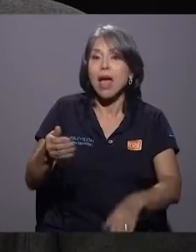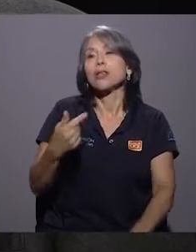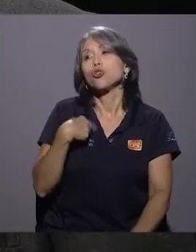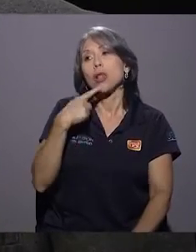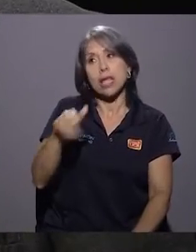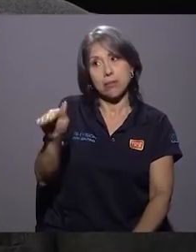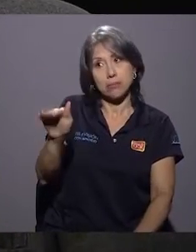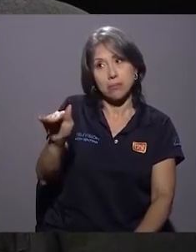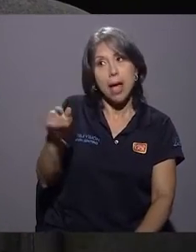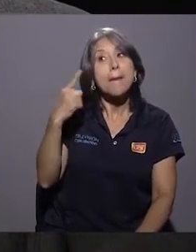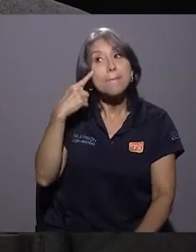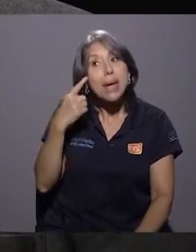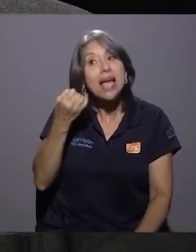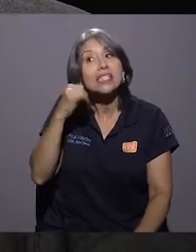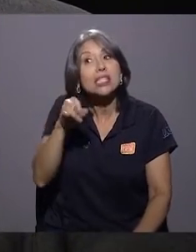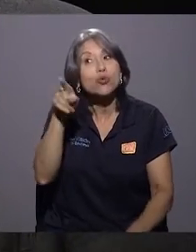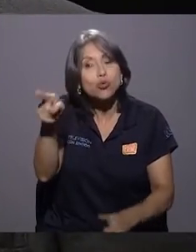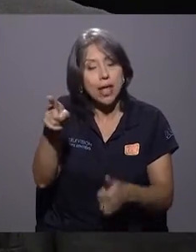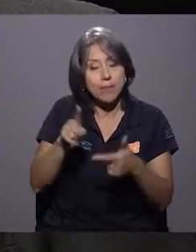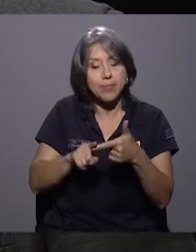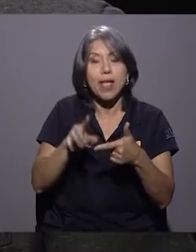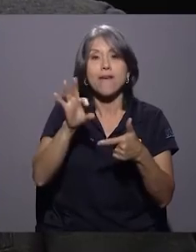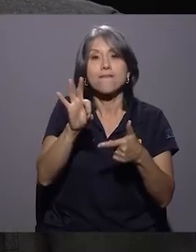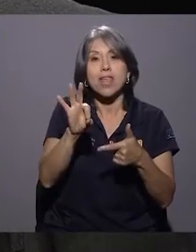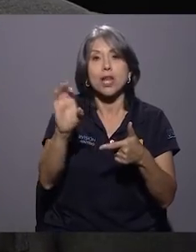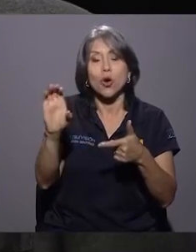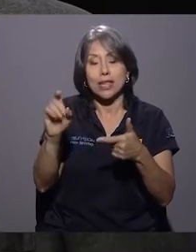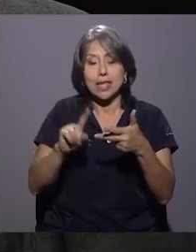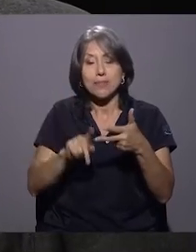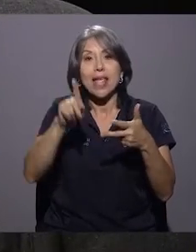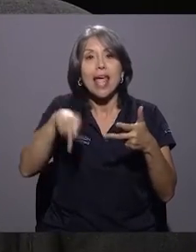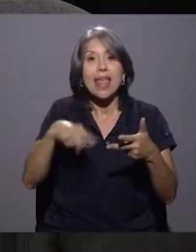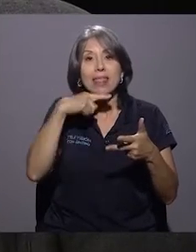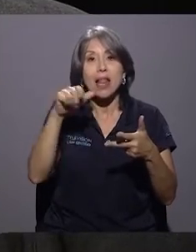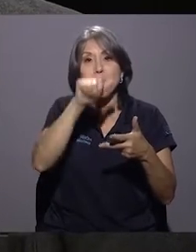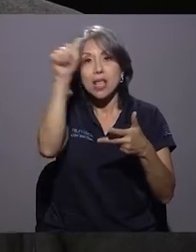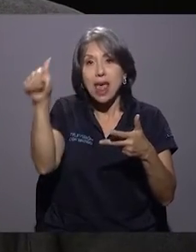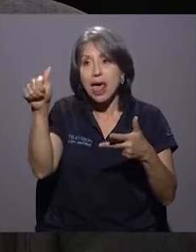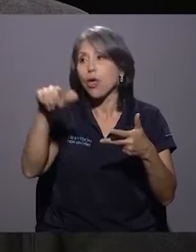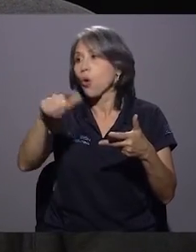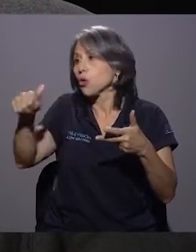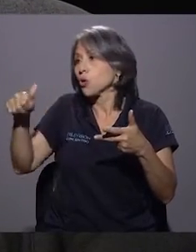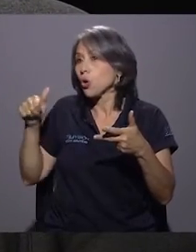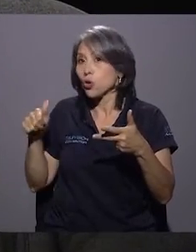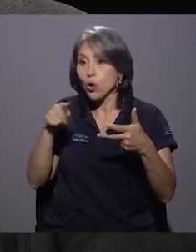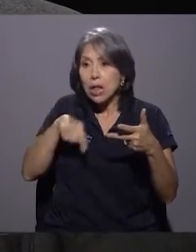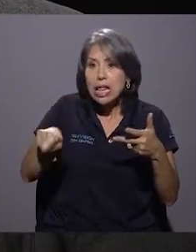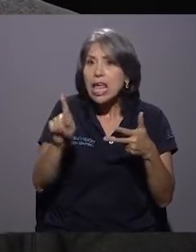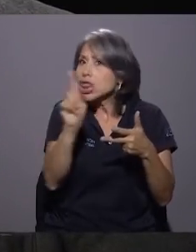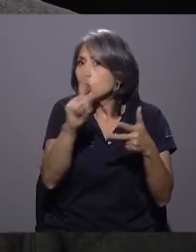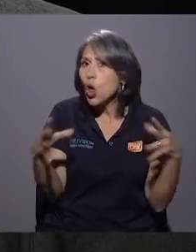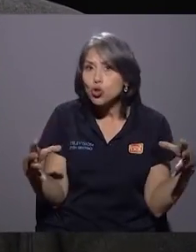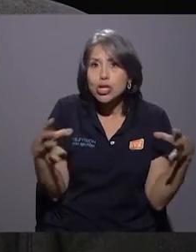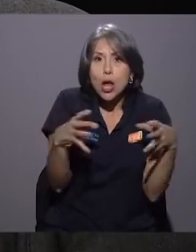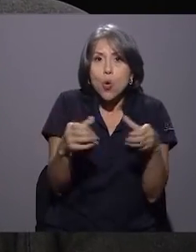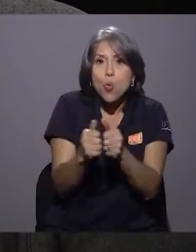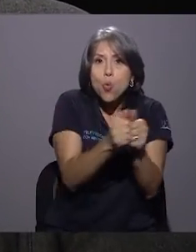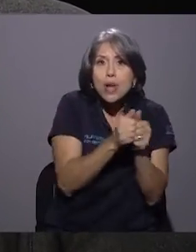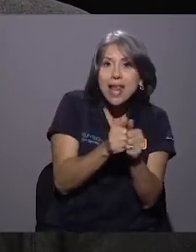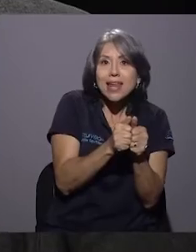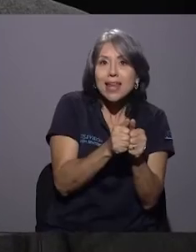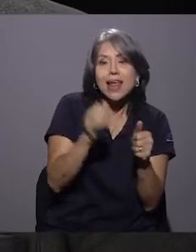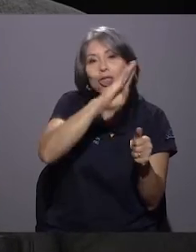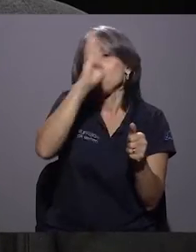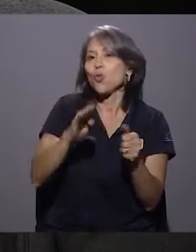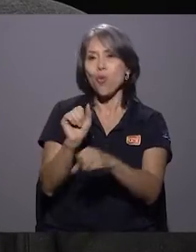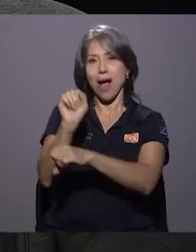y Federico Cartín y la gente de la unidad y la gente de algunos otros partidos no se unen, nunca le van a ganar a Johnny. Porque además,